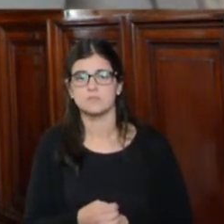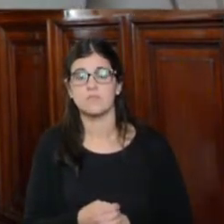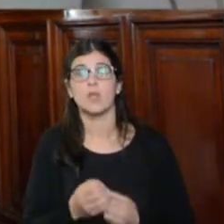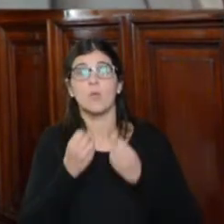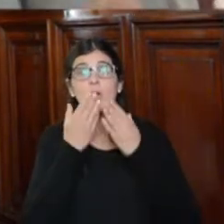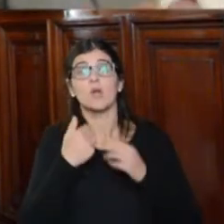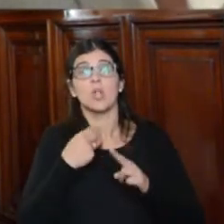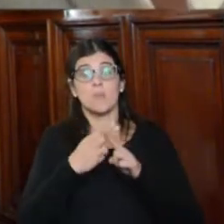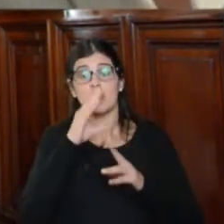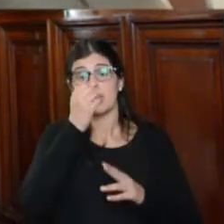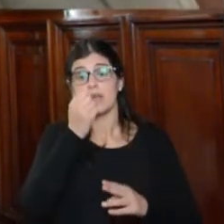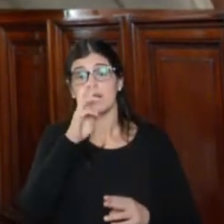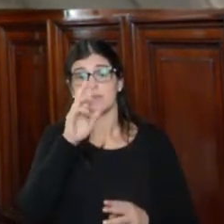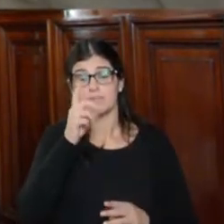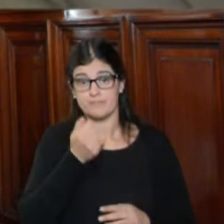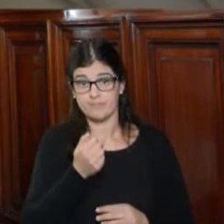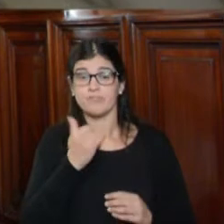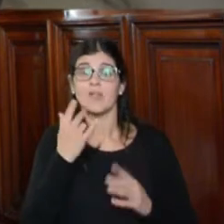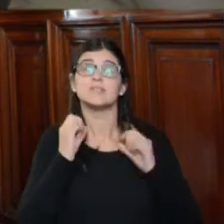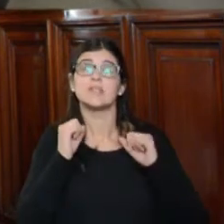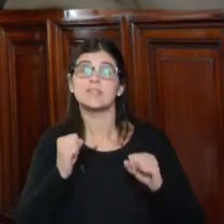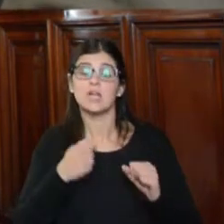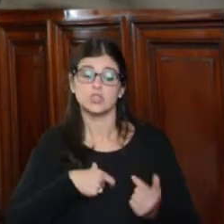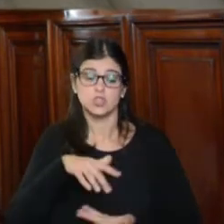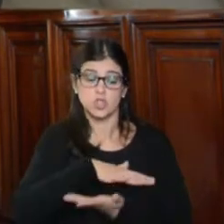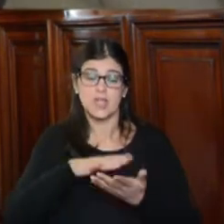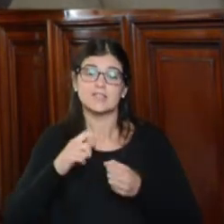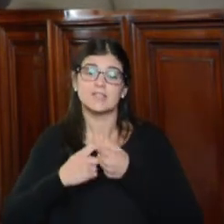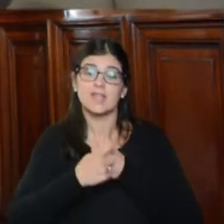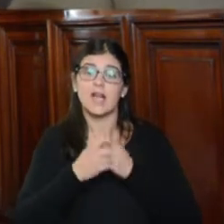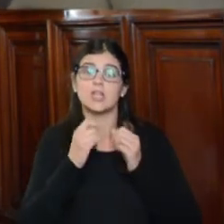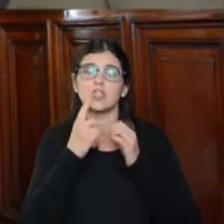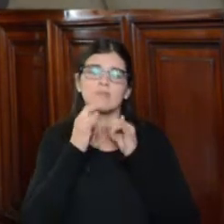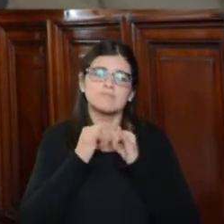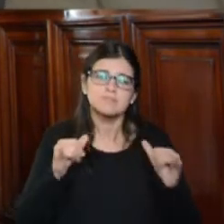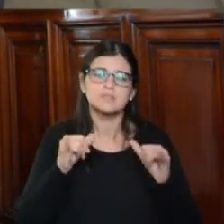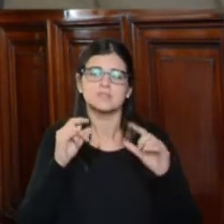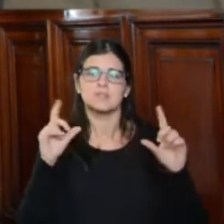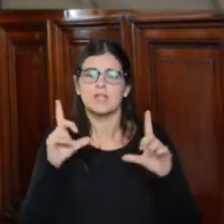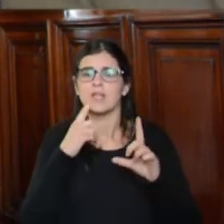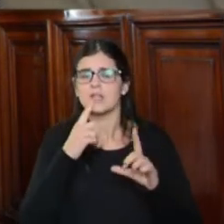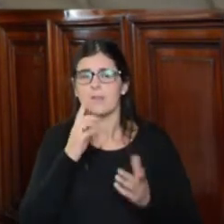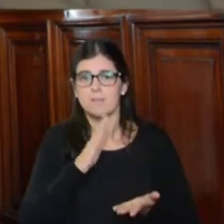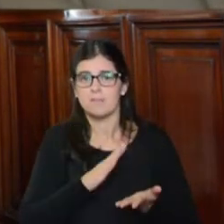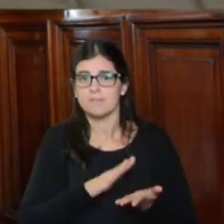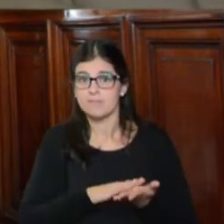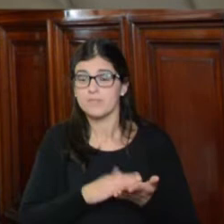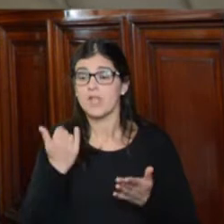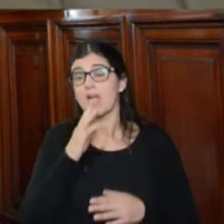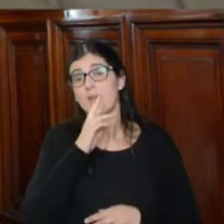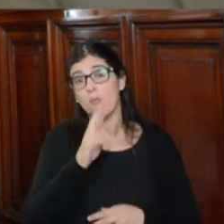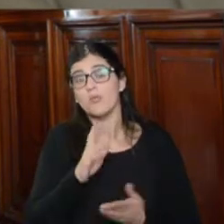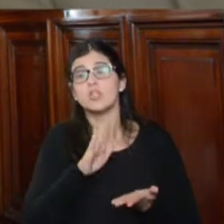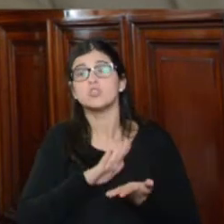Bueno, mi nombre es Carla Gaudensi, soy Secretaria de Acción Social del Sindicato de Prensa de Buenos Aires y Prueba. Yo voy a responder